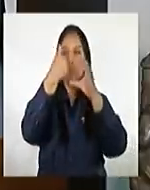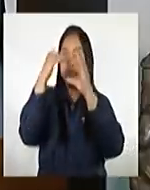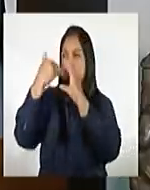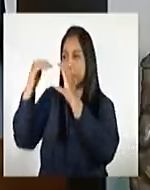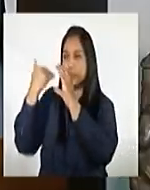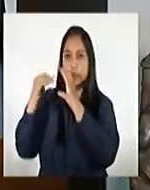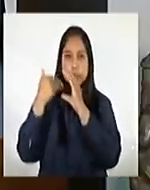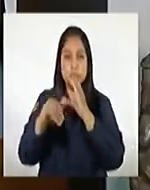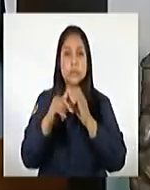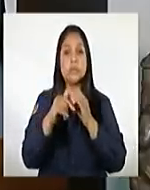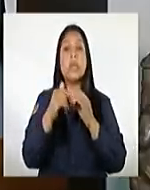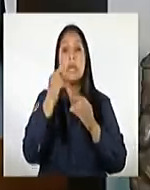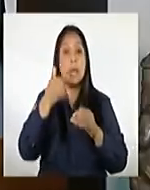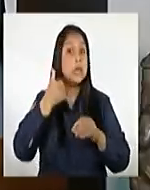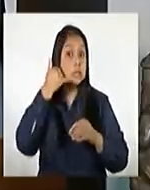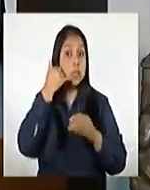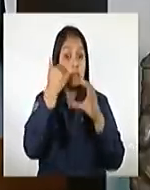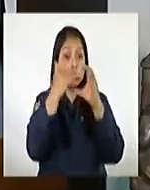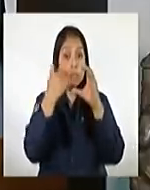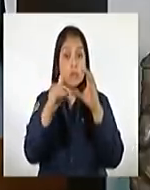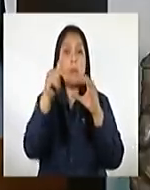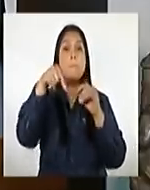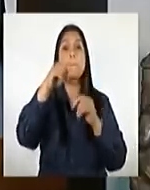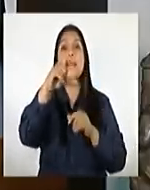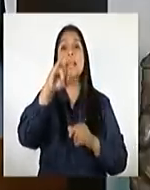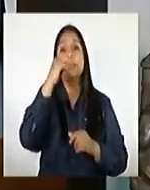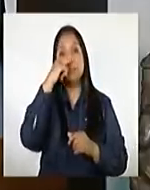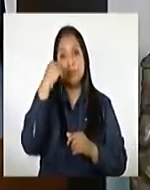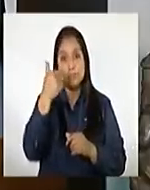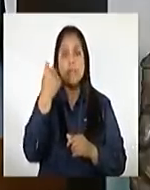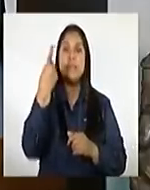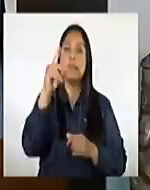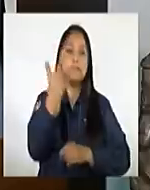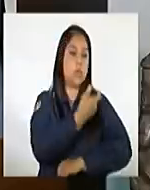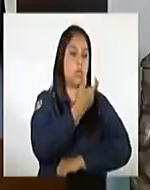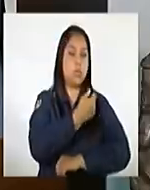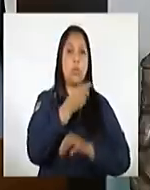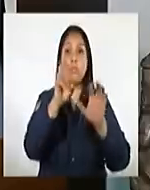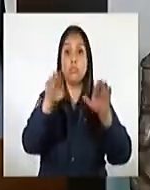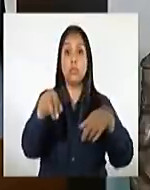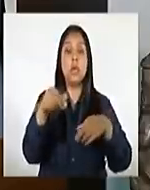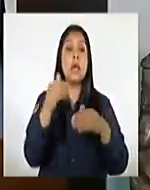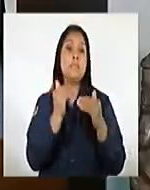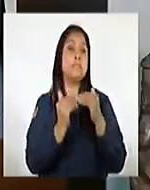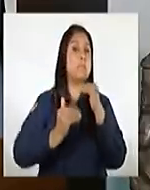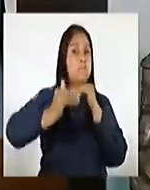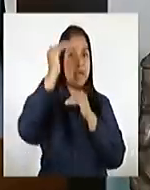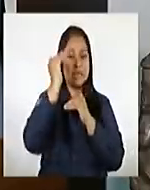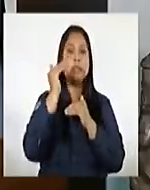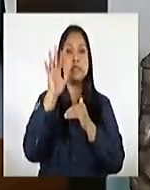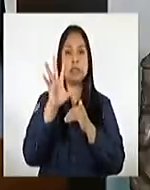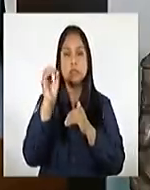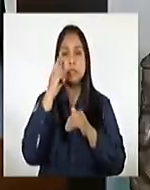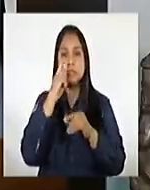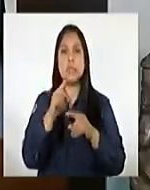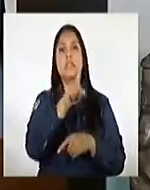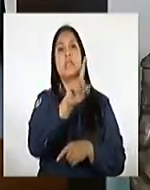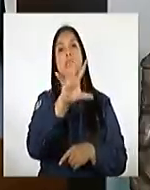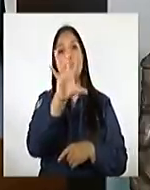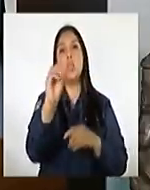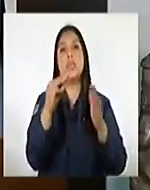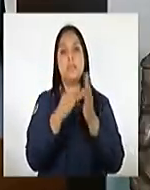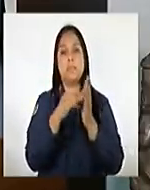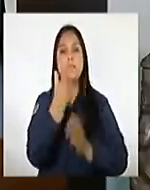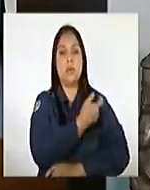texto con la asignación de cita para vacunación las personas mayores que ya están registradas y que superan las ciento cincuenta mil.